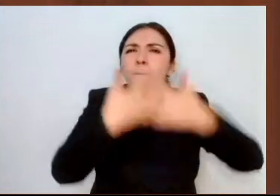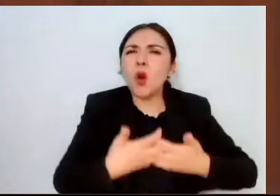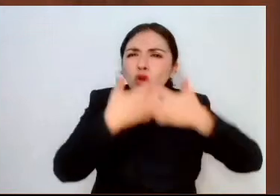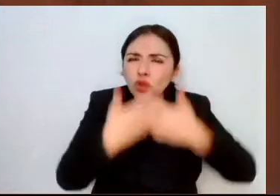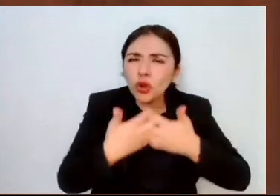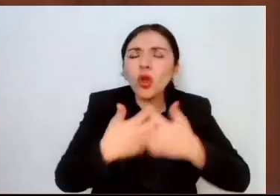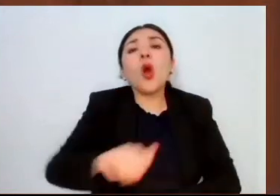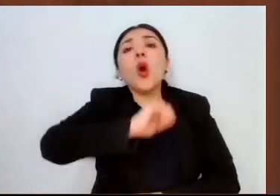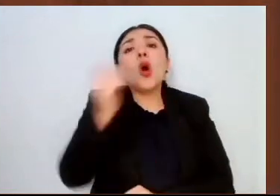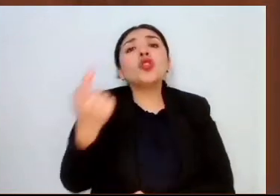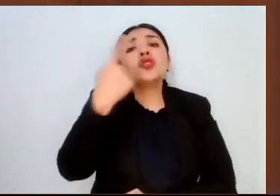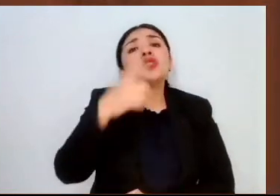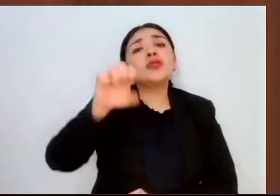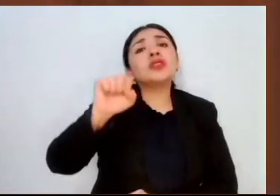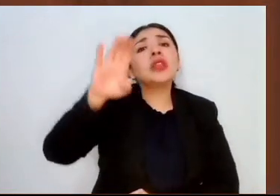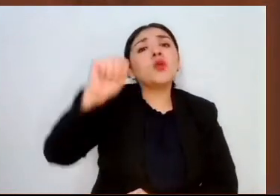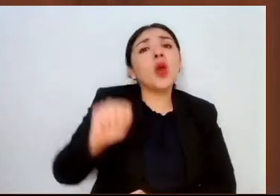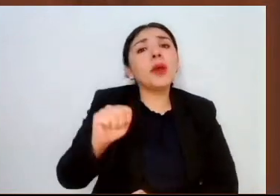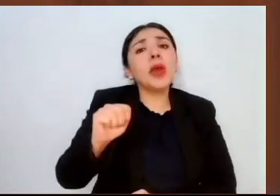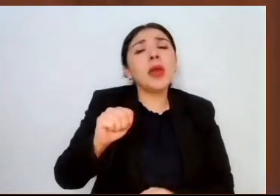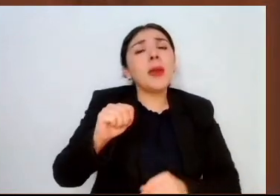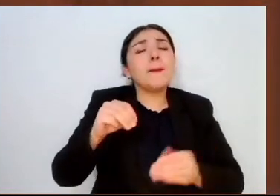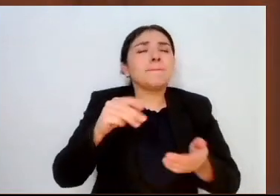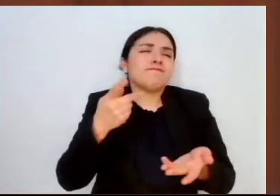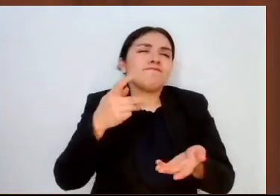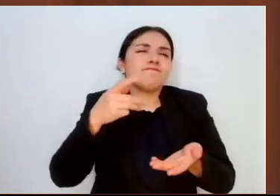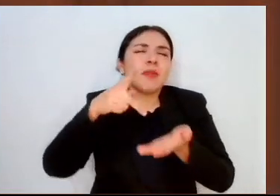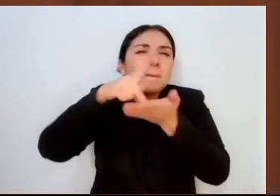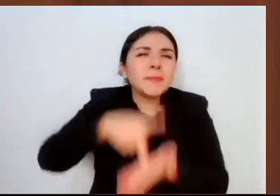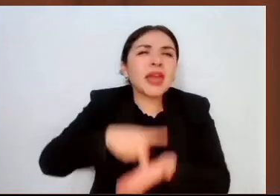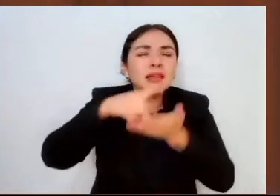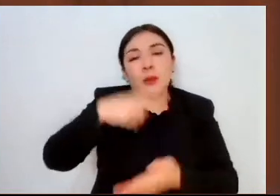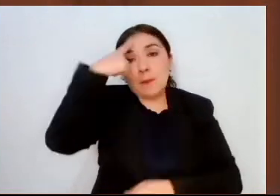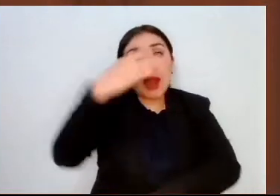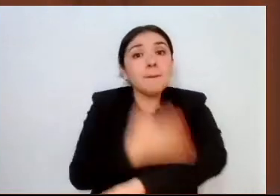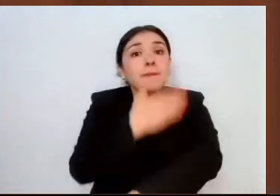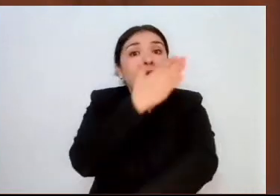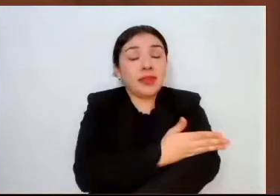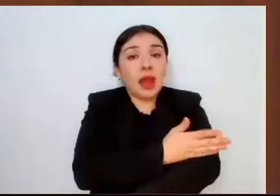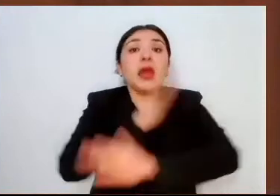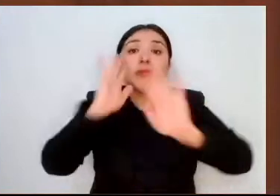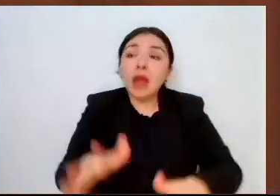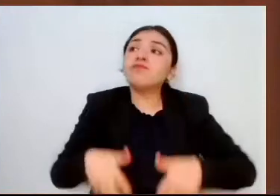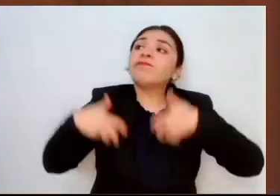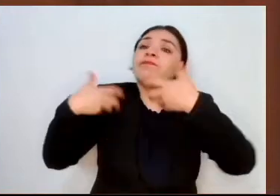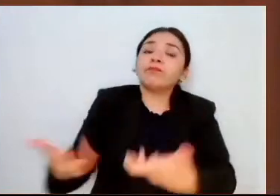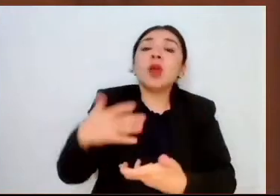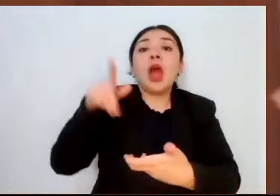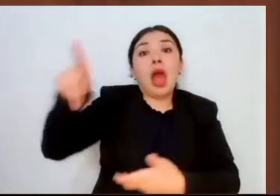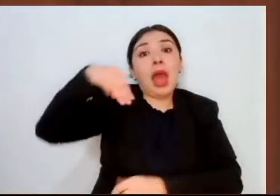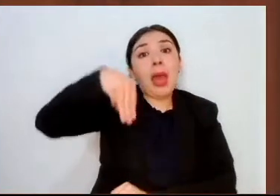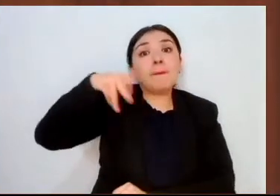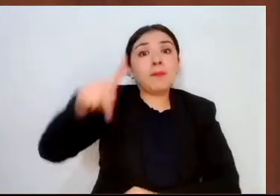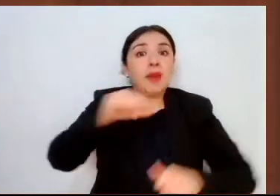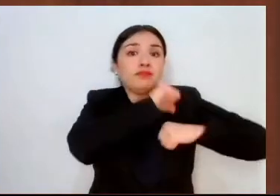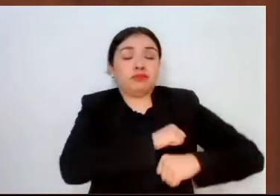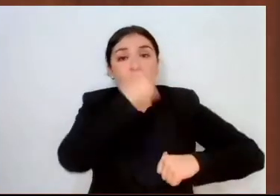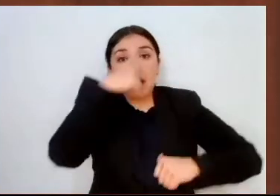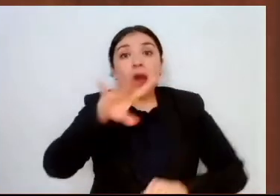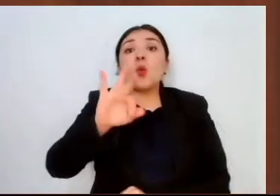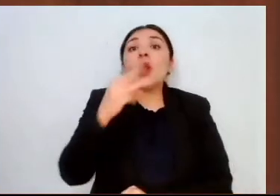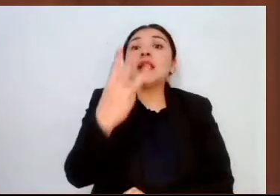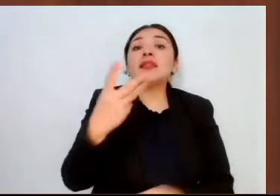cúbicos de madera y se puso a disposición del Ministerio Público a 43 personas. Asimismo,